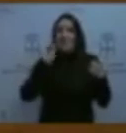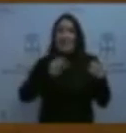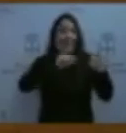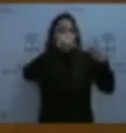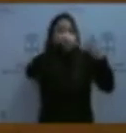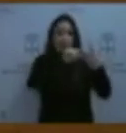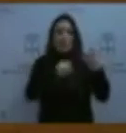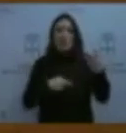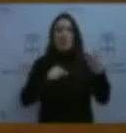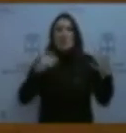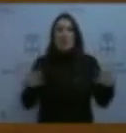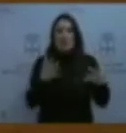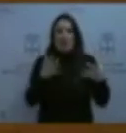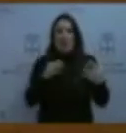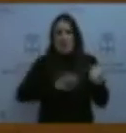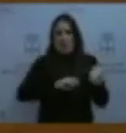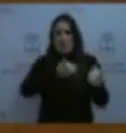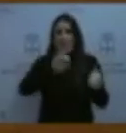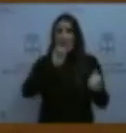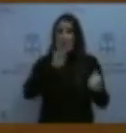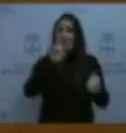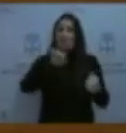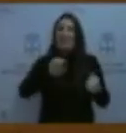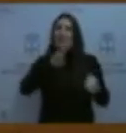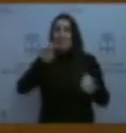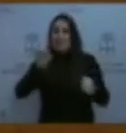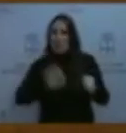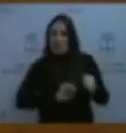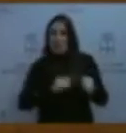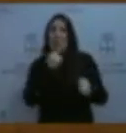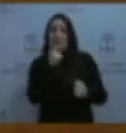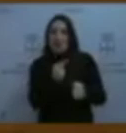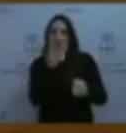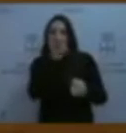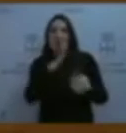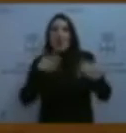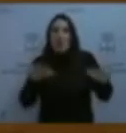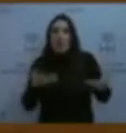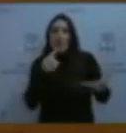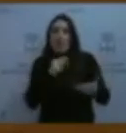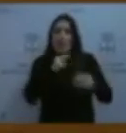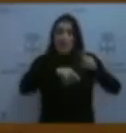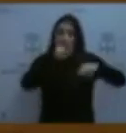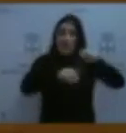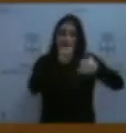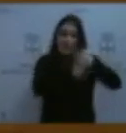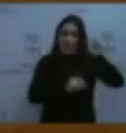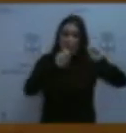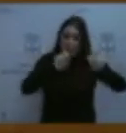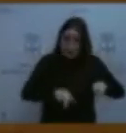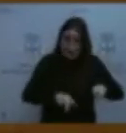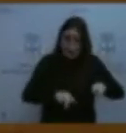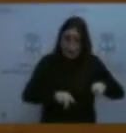posteriores, el 10 de enero de 2014 y el 31 de enero, denunciando que se habían acometido obras sin licencia, sin la licencia